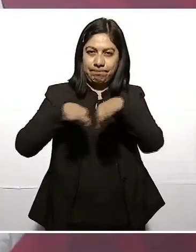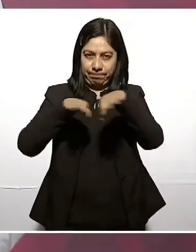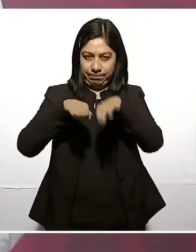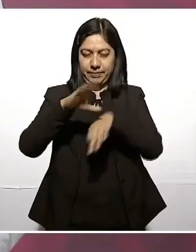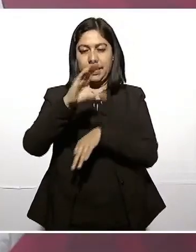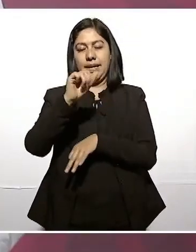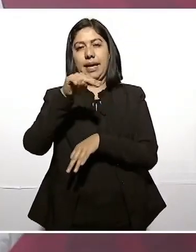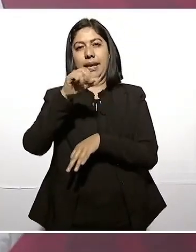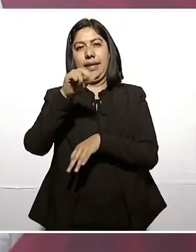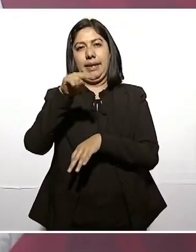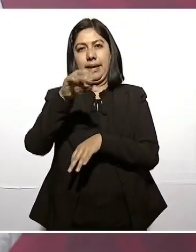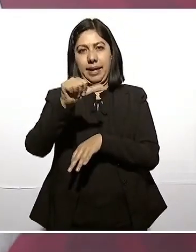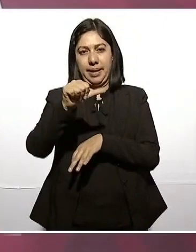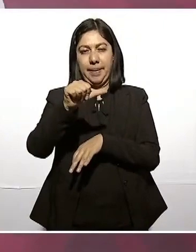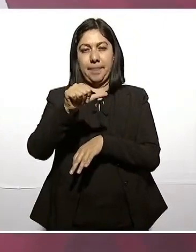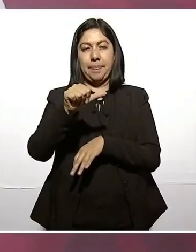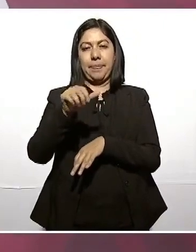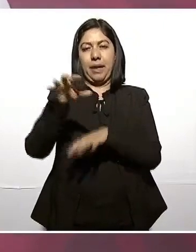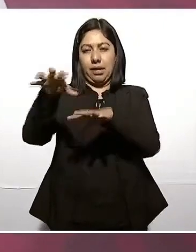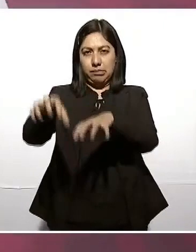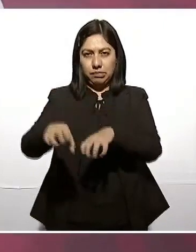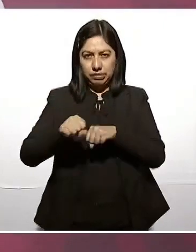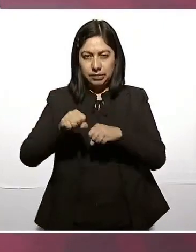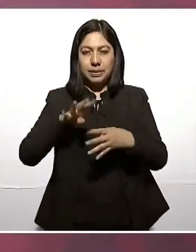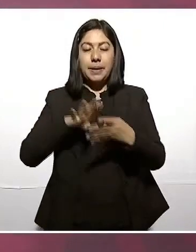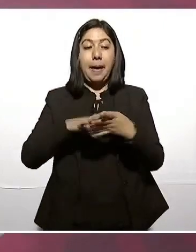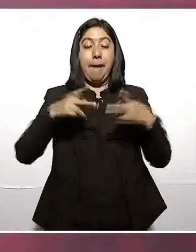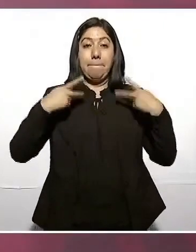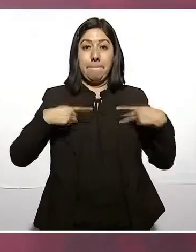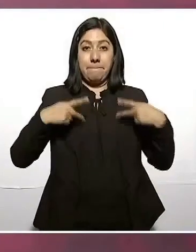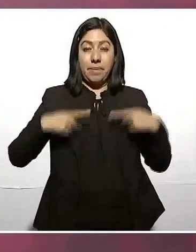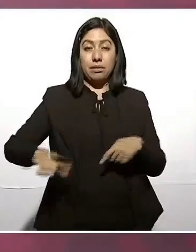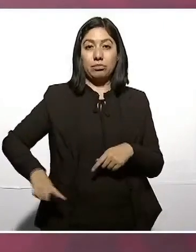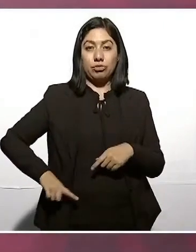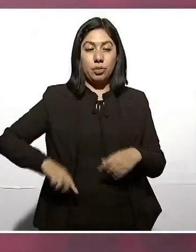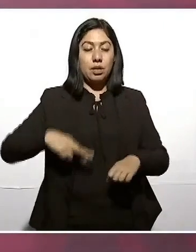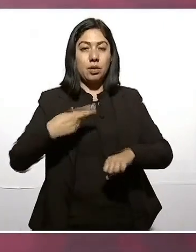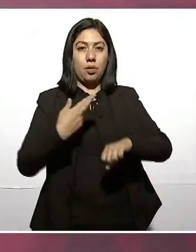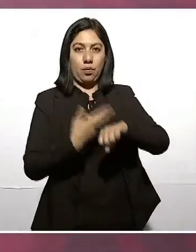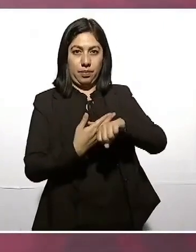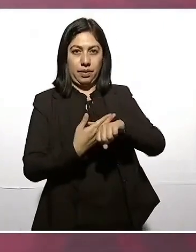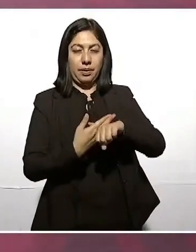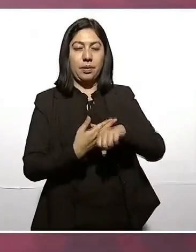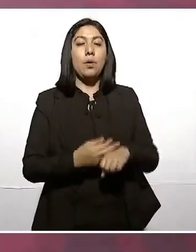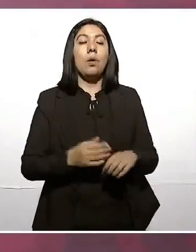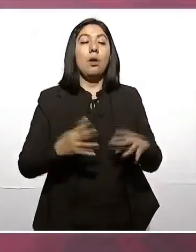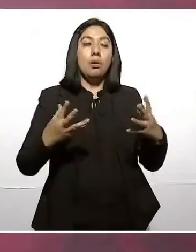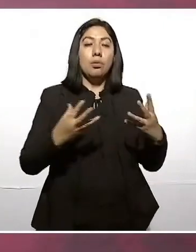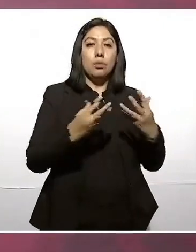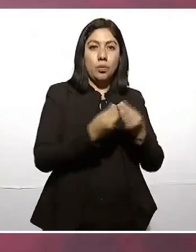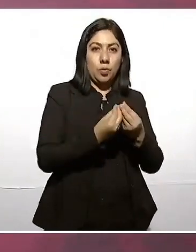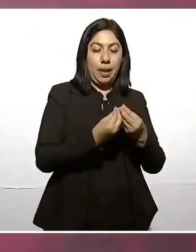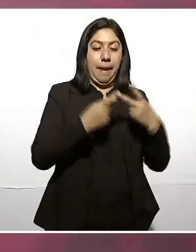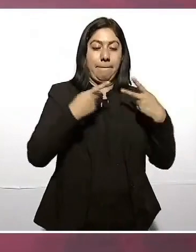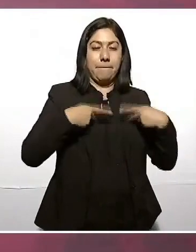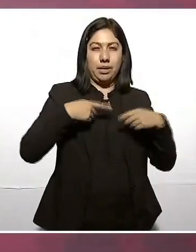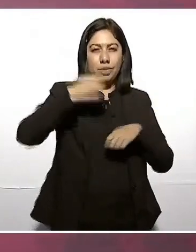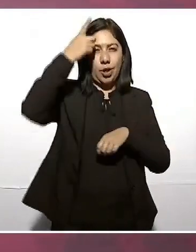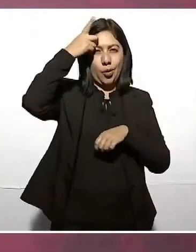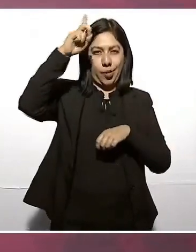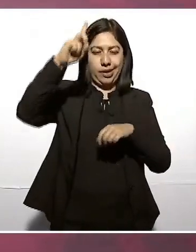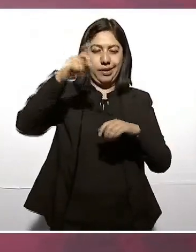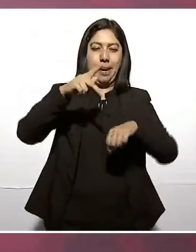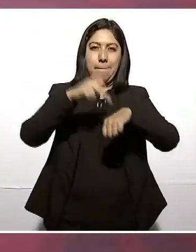pues los gobernadores junto con el dueño de la mina,